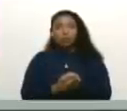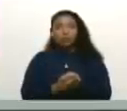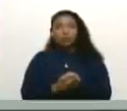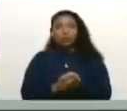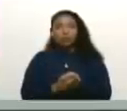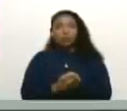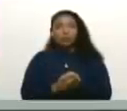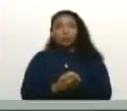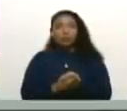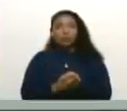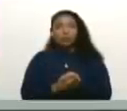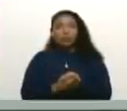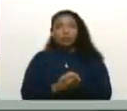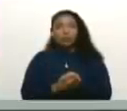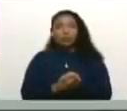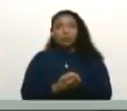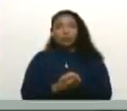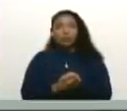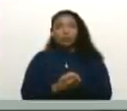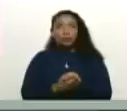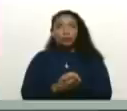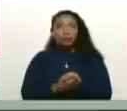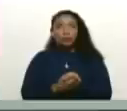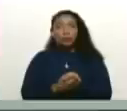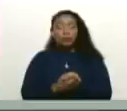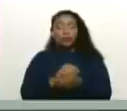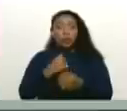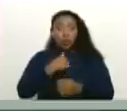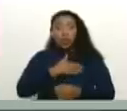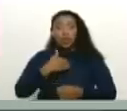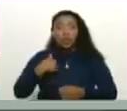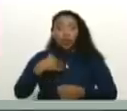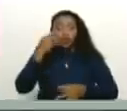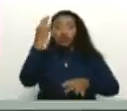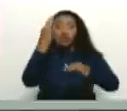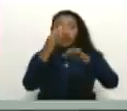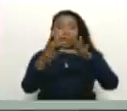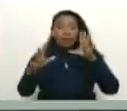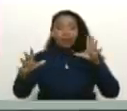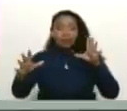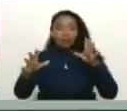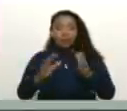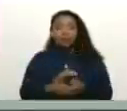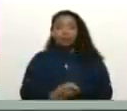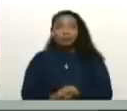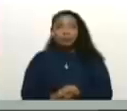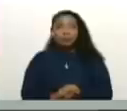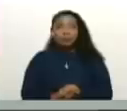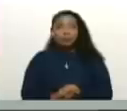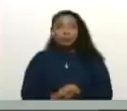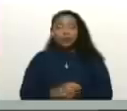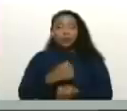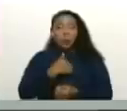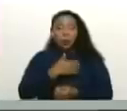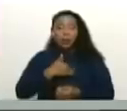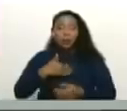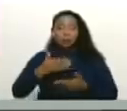Internacional de Bogotá. Le deseo mucha suerte al presidente Gustavo Petro. Yo quisiera que